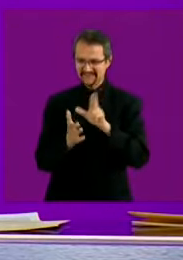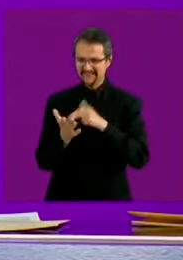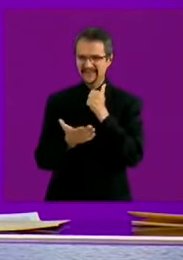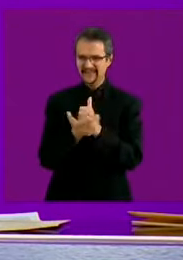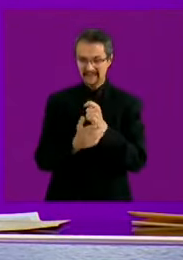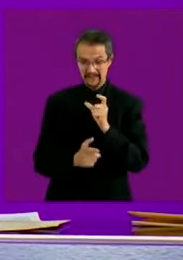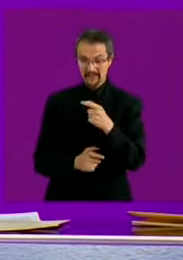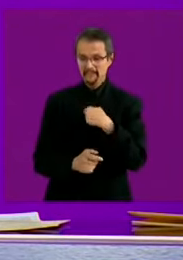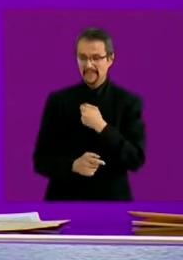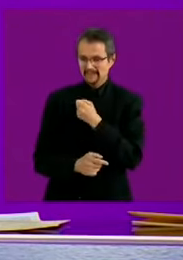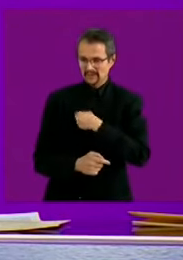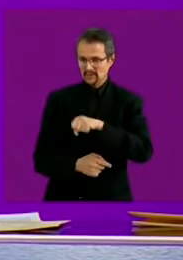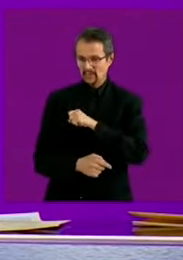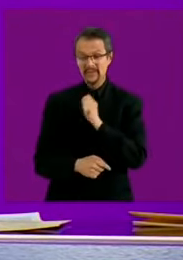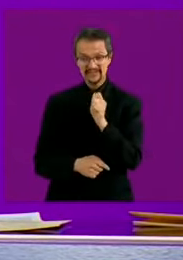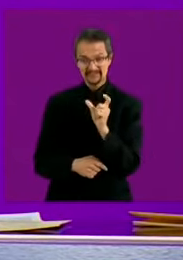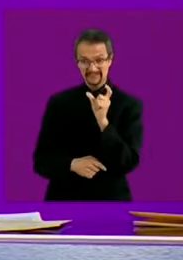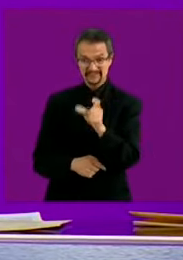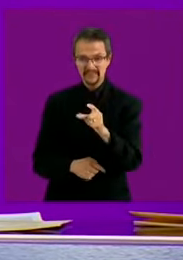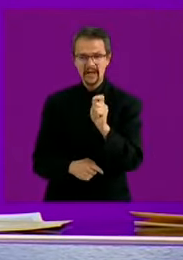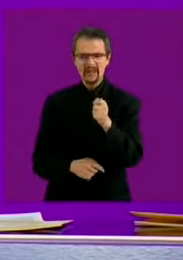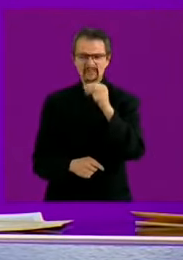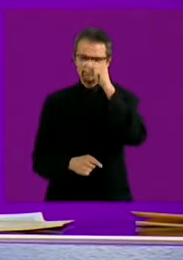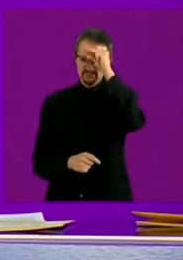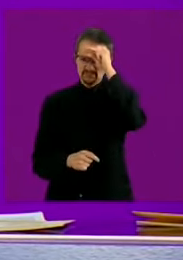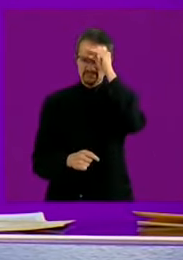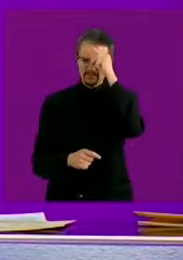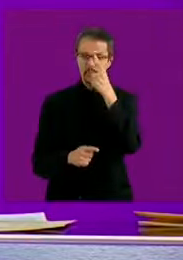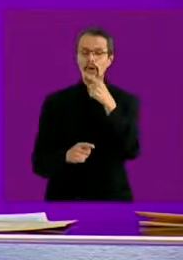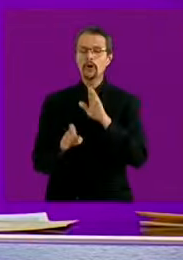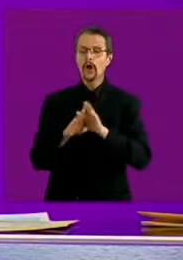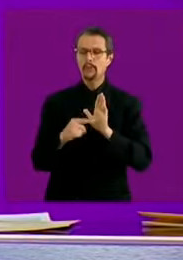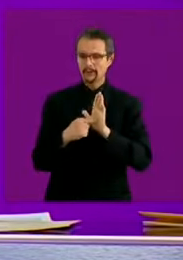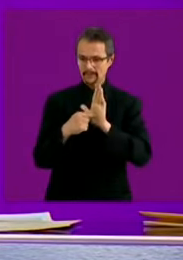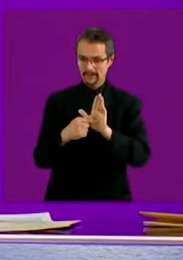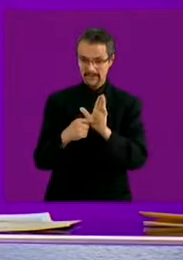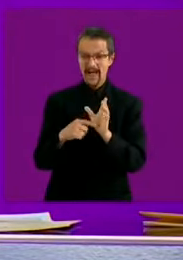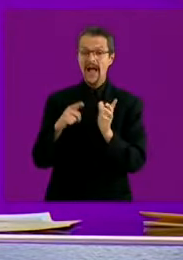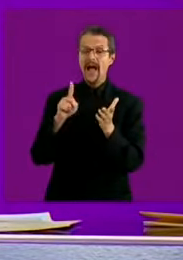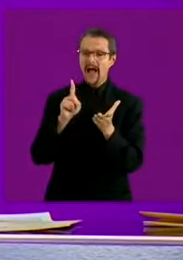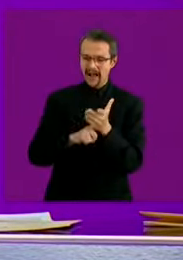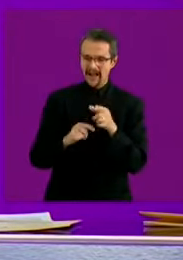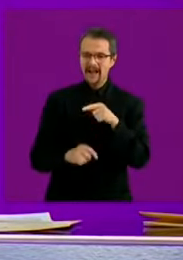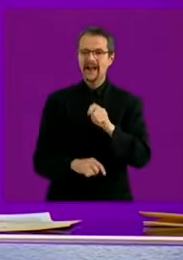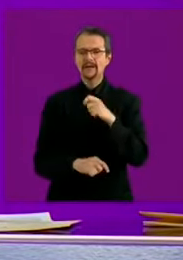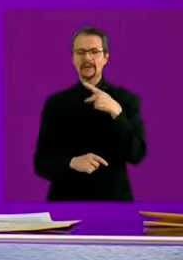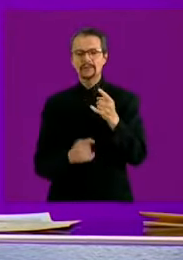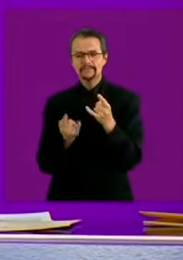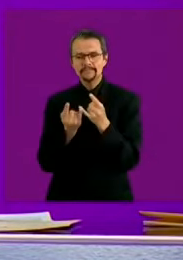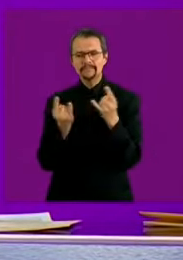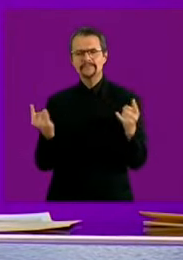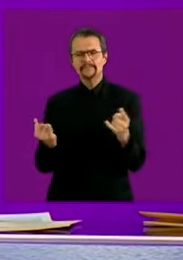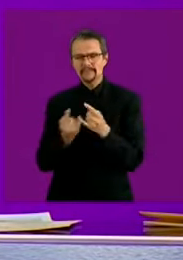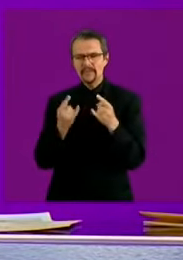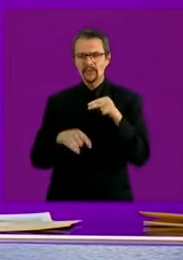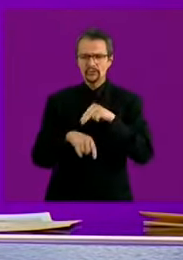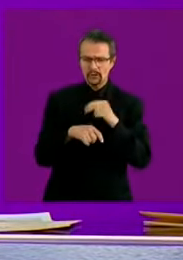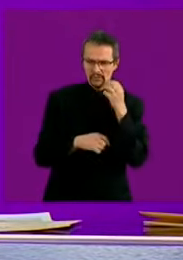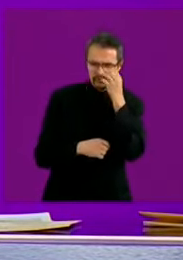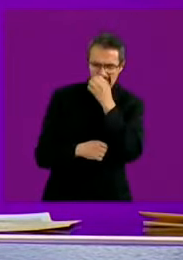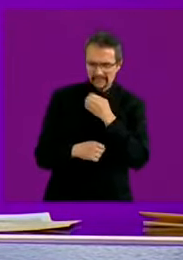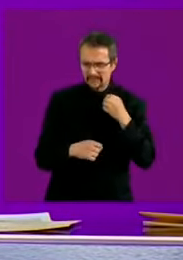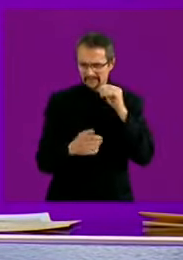inteligente, inclusive aquí está el historial médico del paciente, podrán ir a un médico público-privado, ni modo,